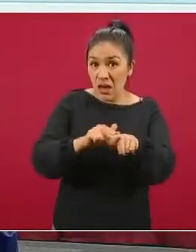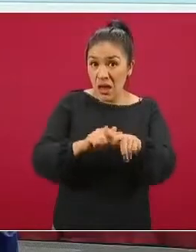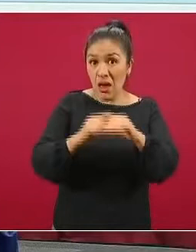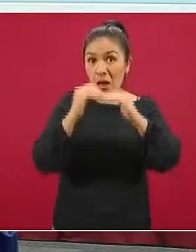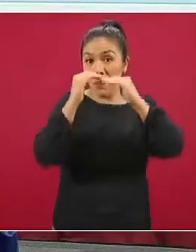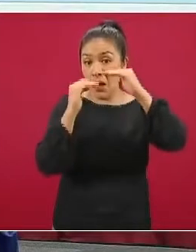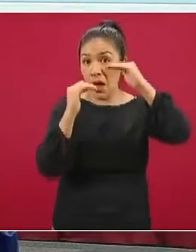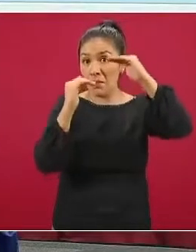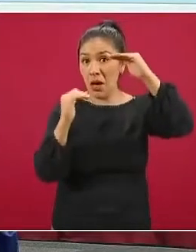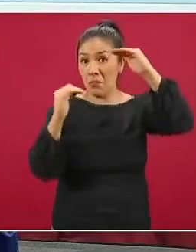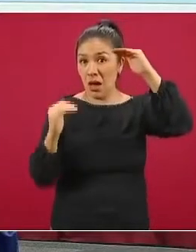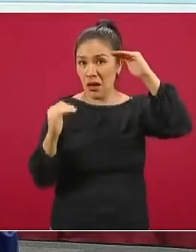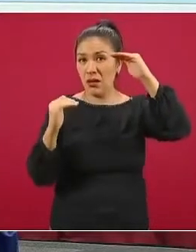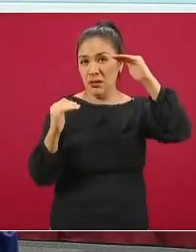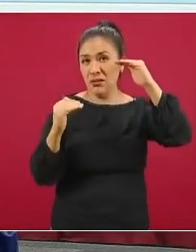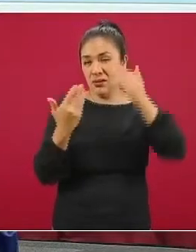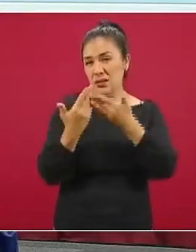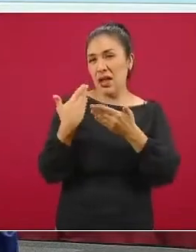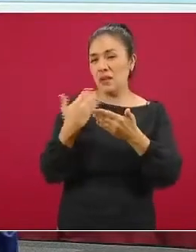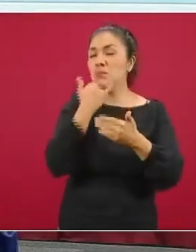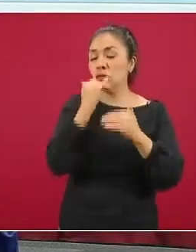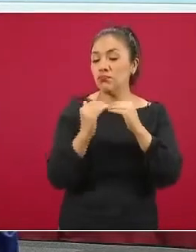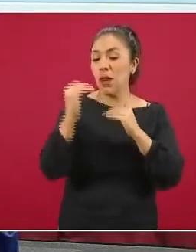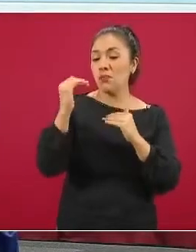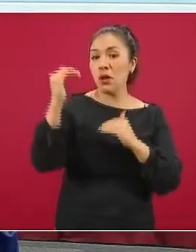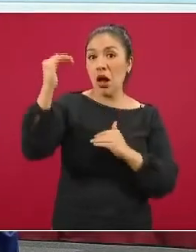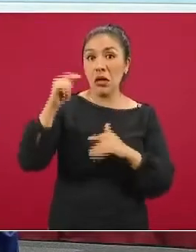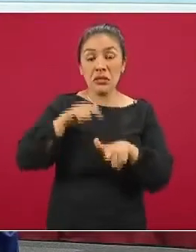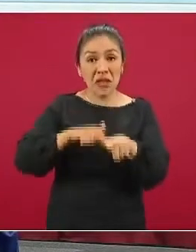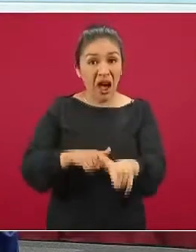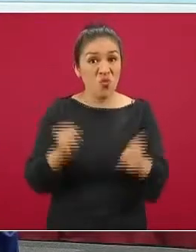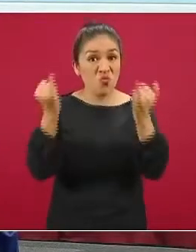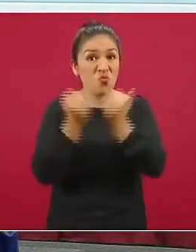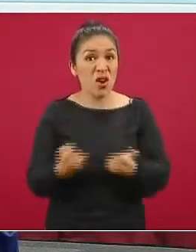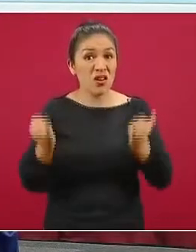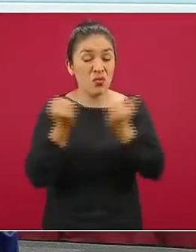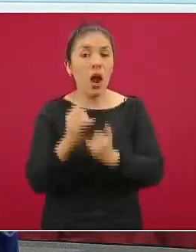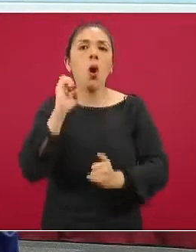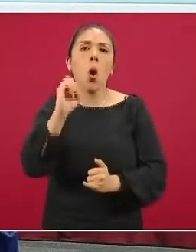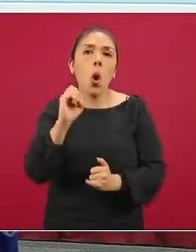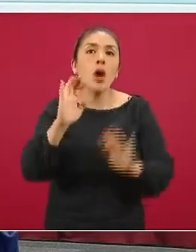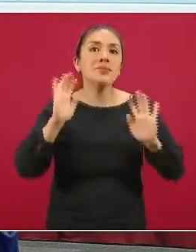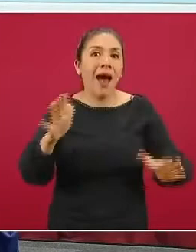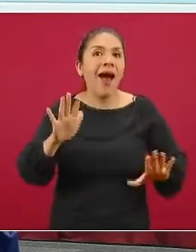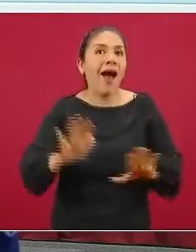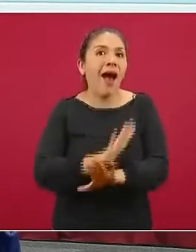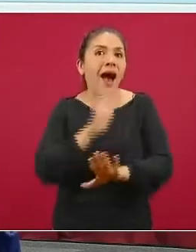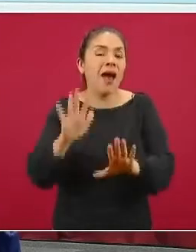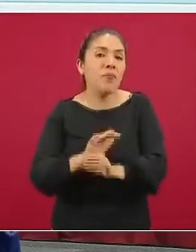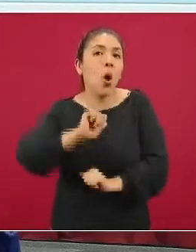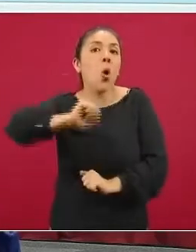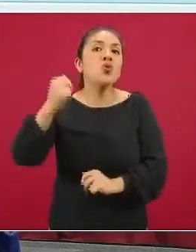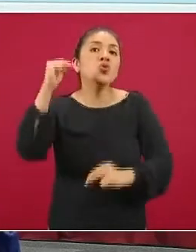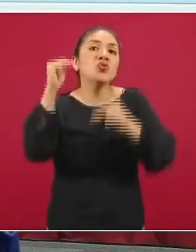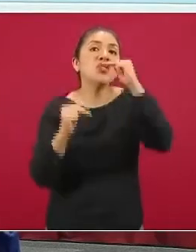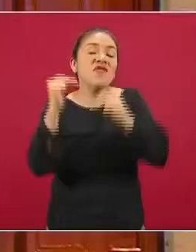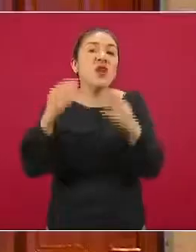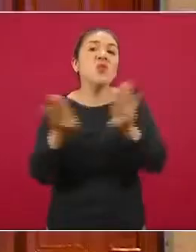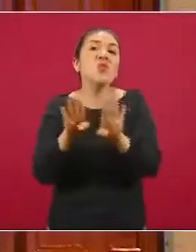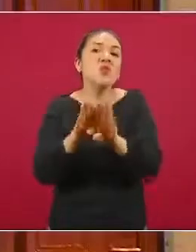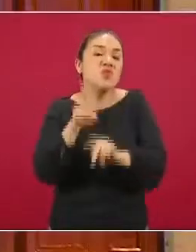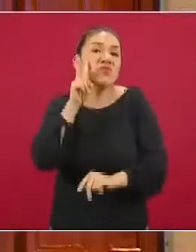hubo en la última, en la semana cuarenta y uno, se mantiene o empezamos a ver algún otro nivel de